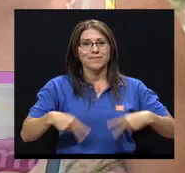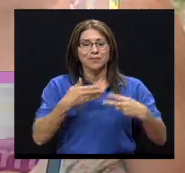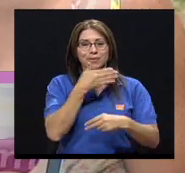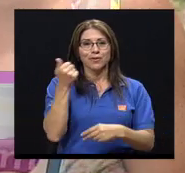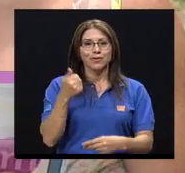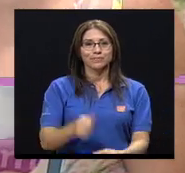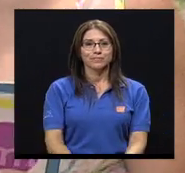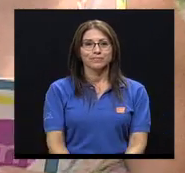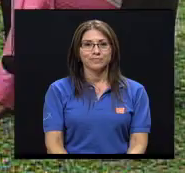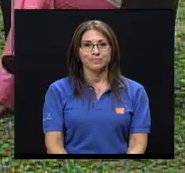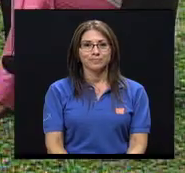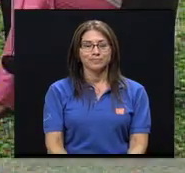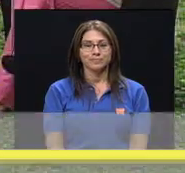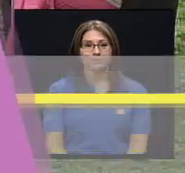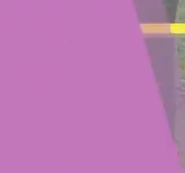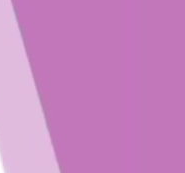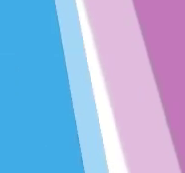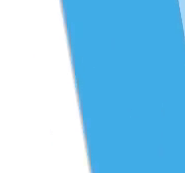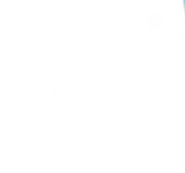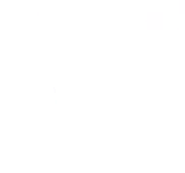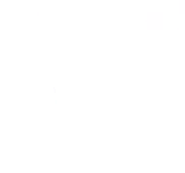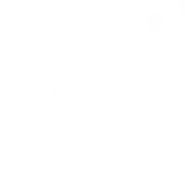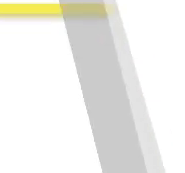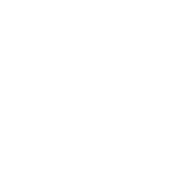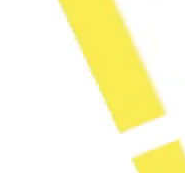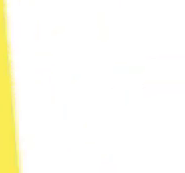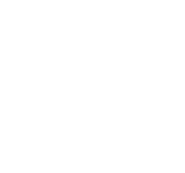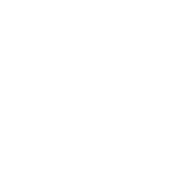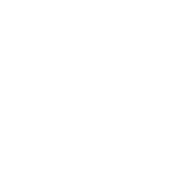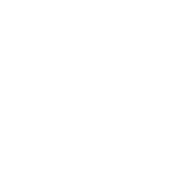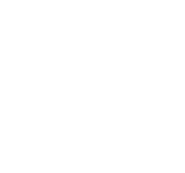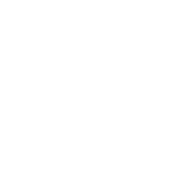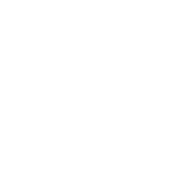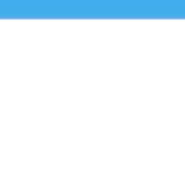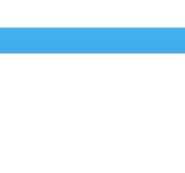Vivir Mejor. Vivir Mejor